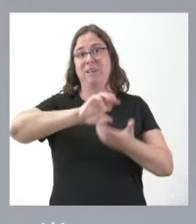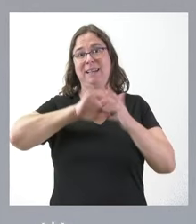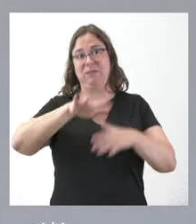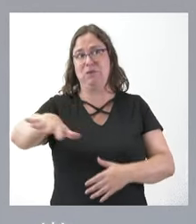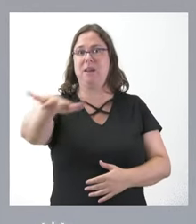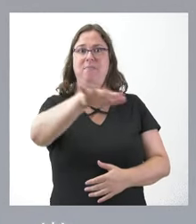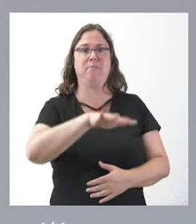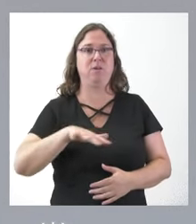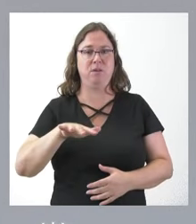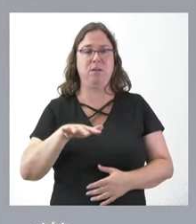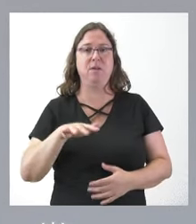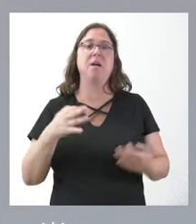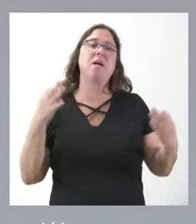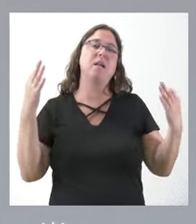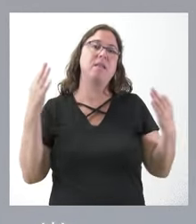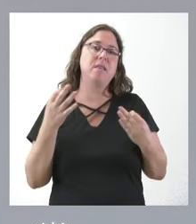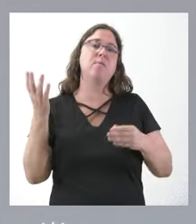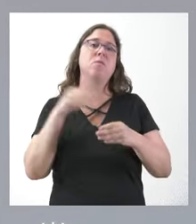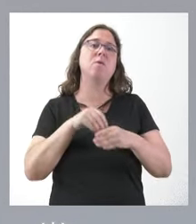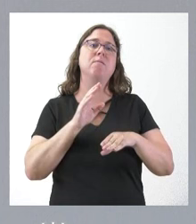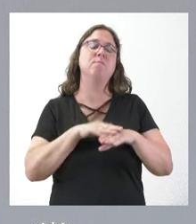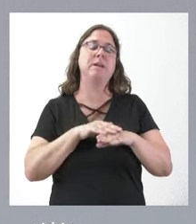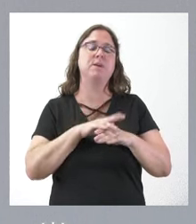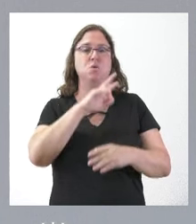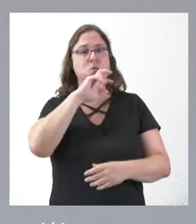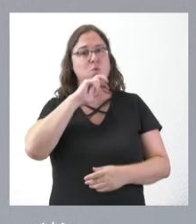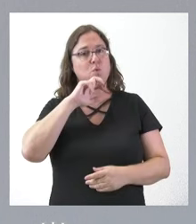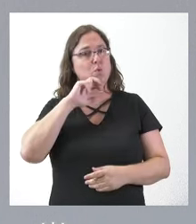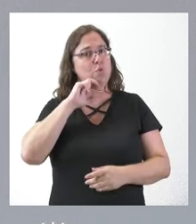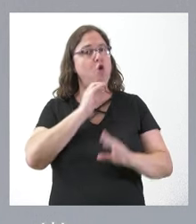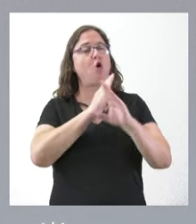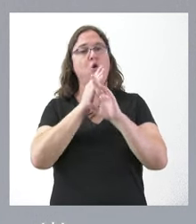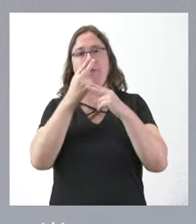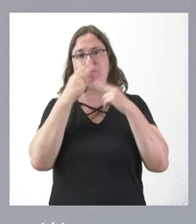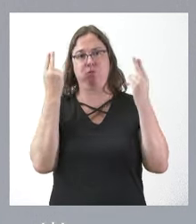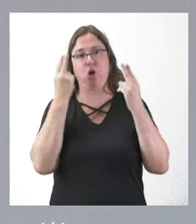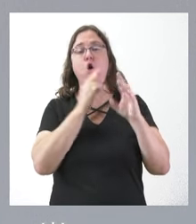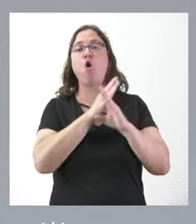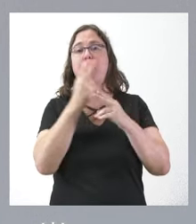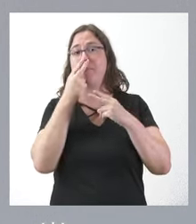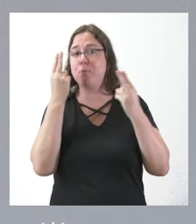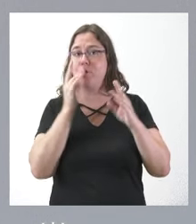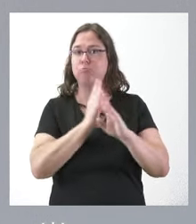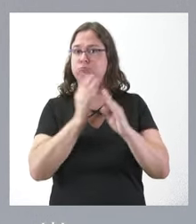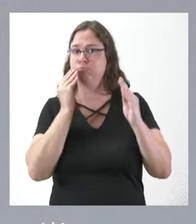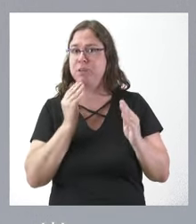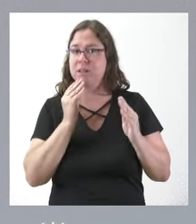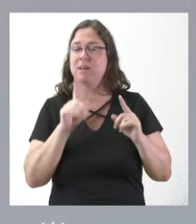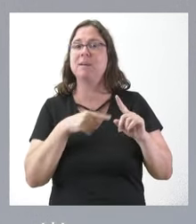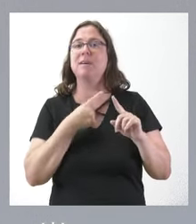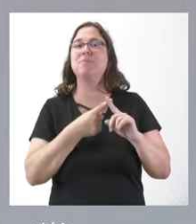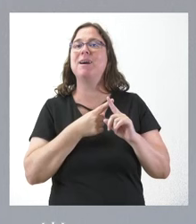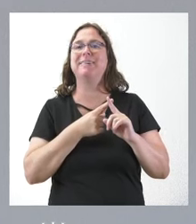Castilla y León, debemos contar con ellos para salvaguardar precisamente el orden público y que no están